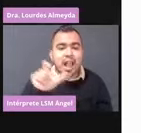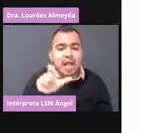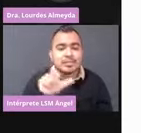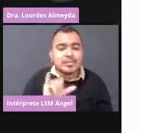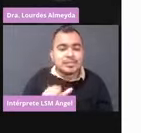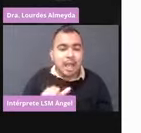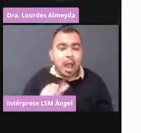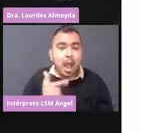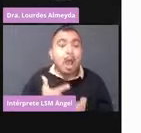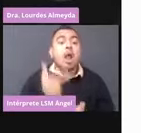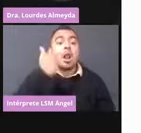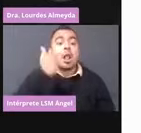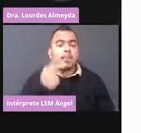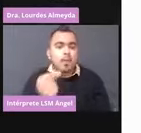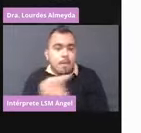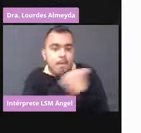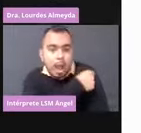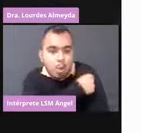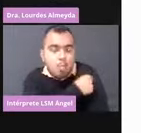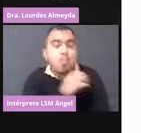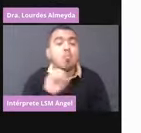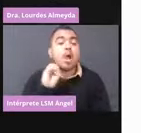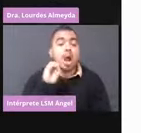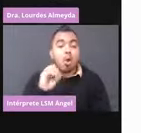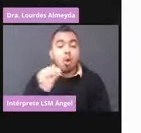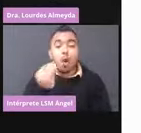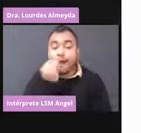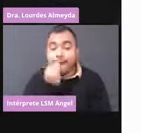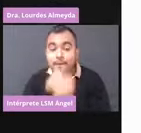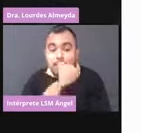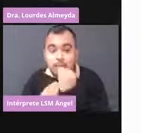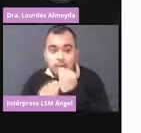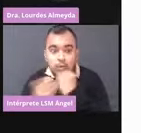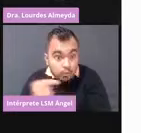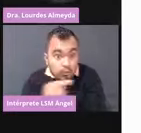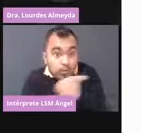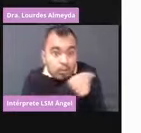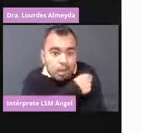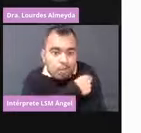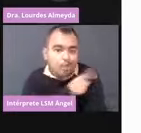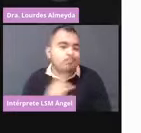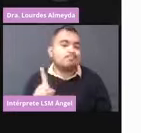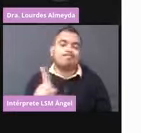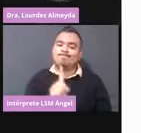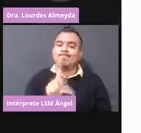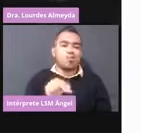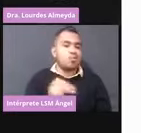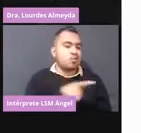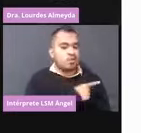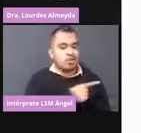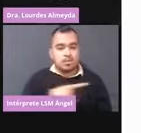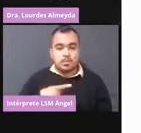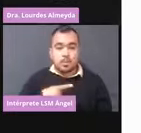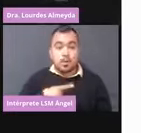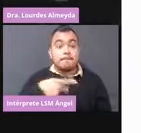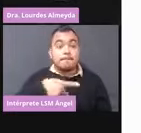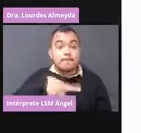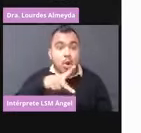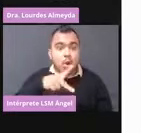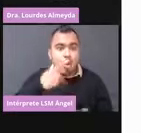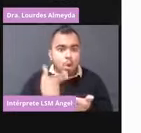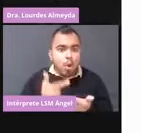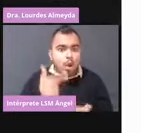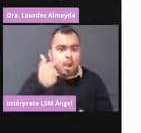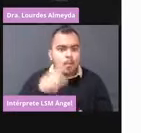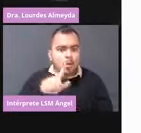de O a un alimento, pues no se debe vacunar. Pero si no hay una alergia grave que la haya conllevado